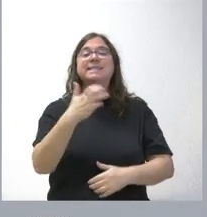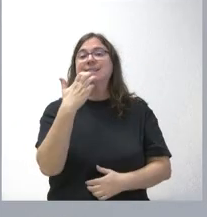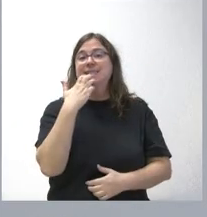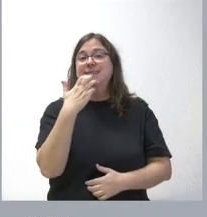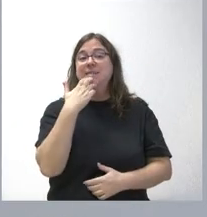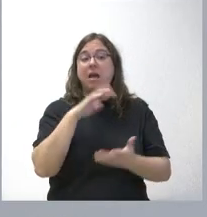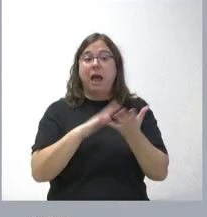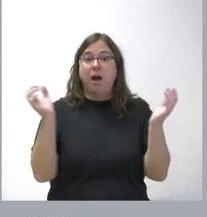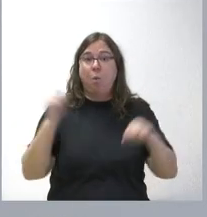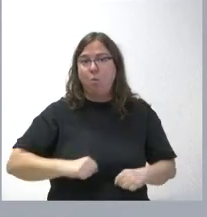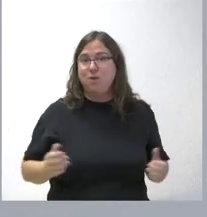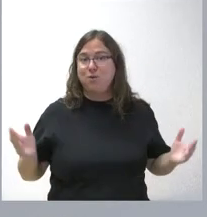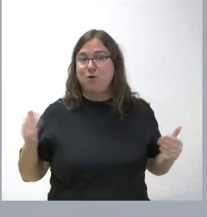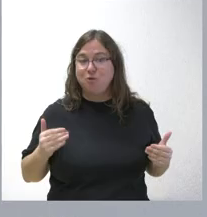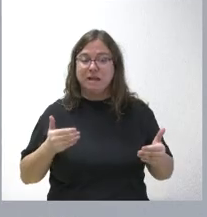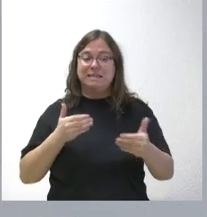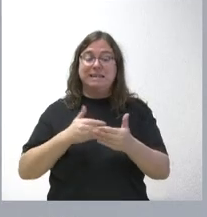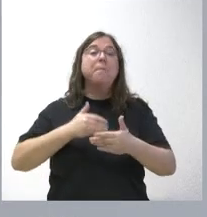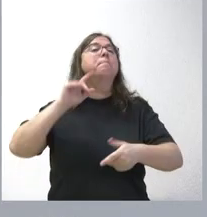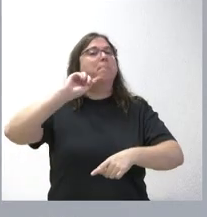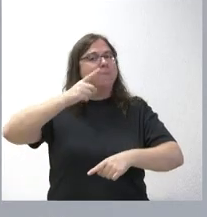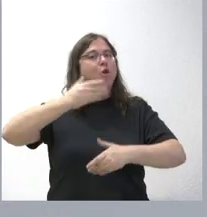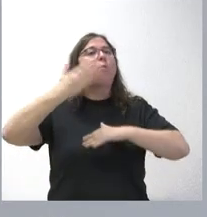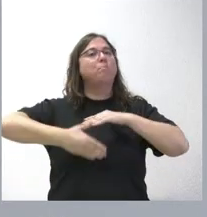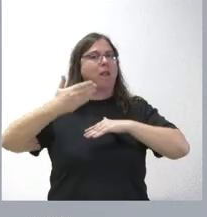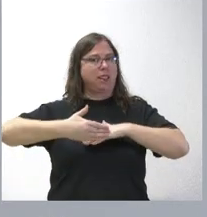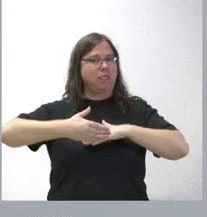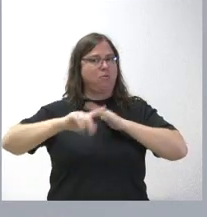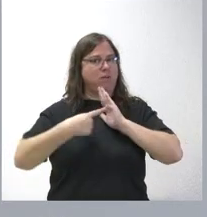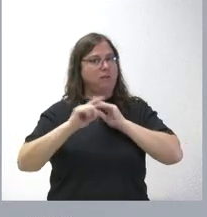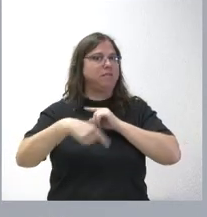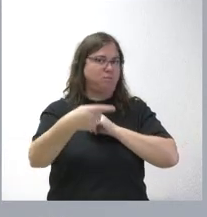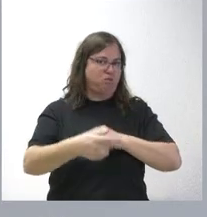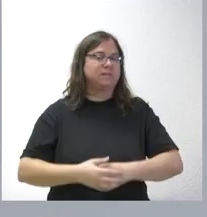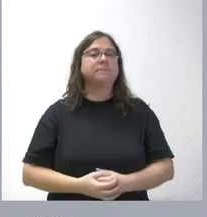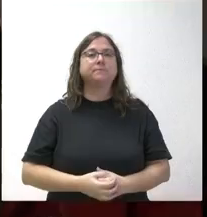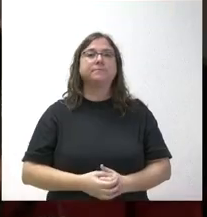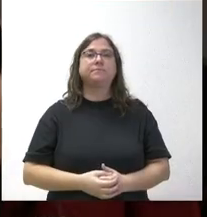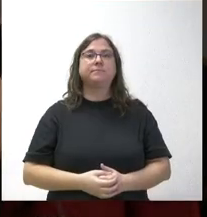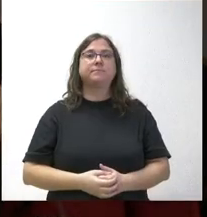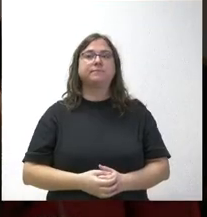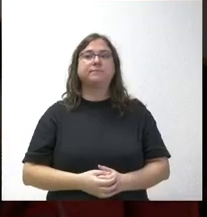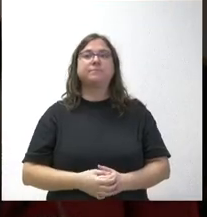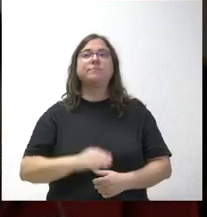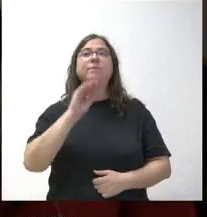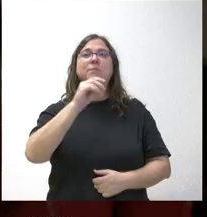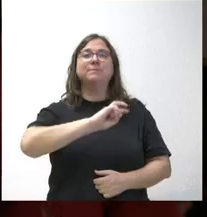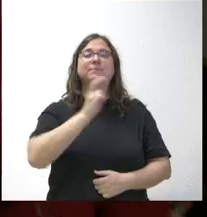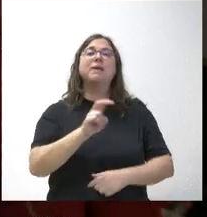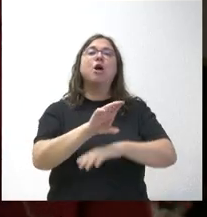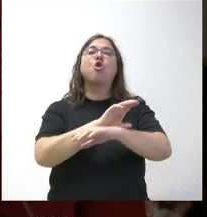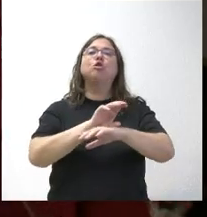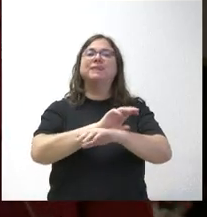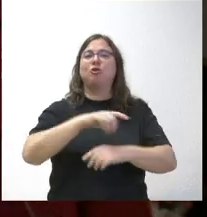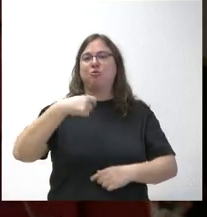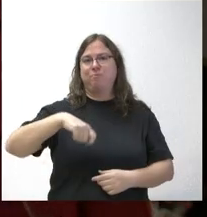hay un acuerdo antes de agotar el plazo que está establecido. Sí, yo tenía varias preguntas para el consejero de la